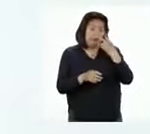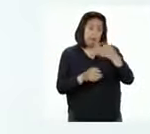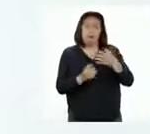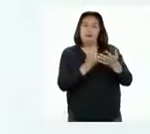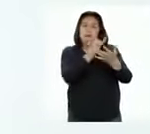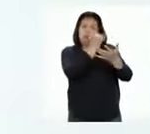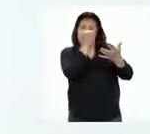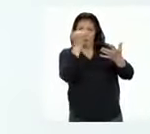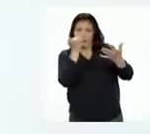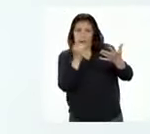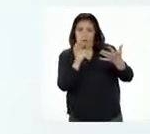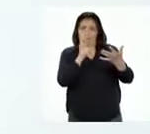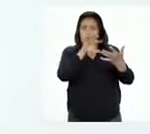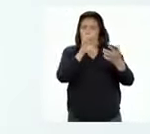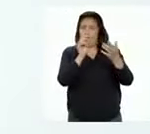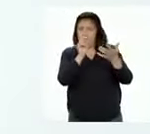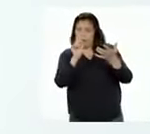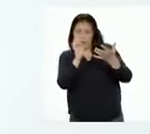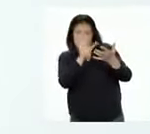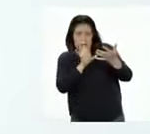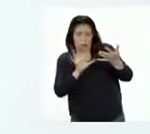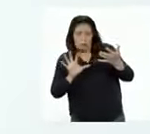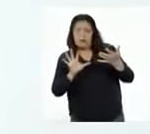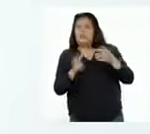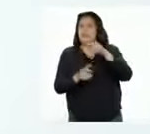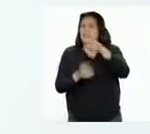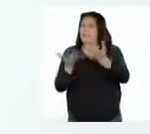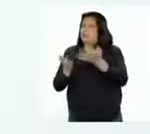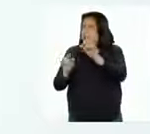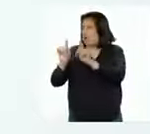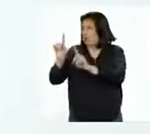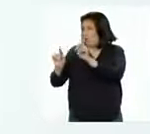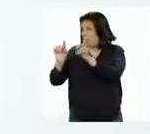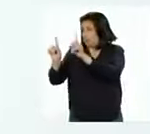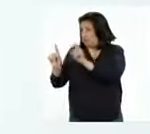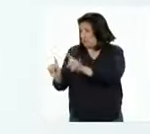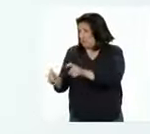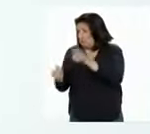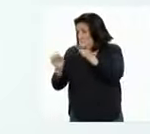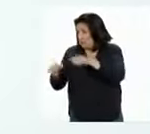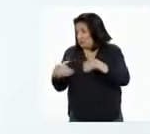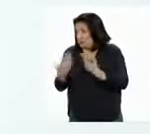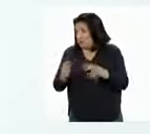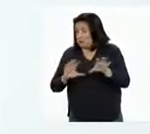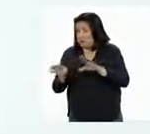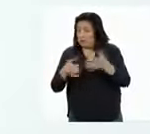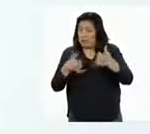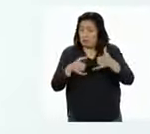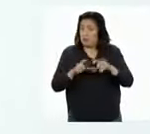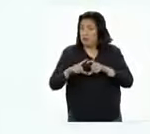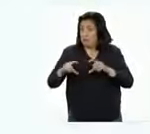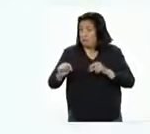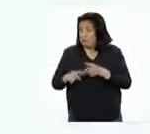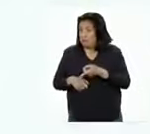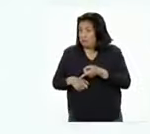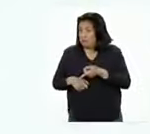infografía, quizás se les ocurre algunas preguntas que podemos hacer para nuestro juego.